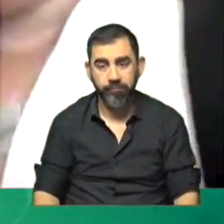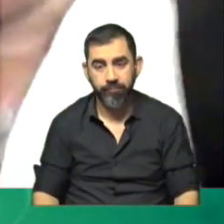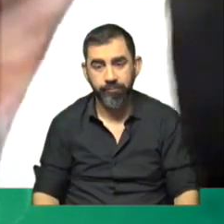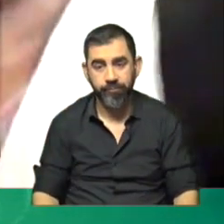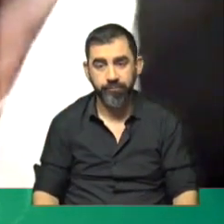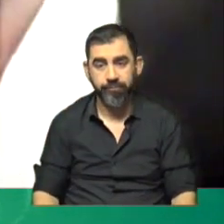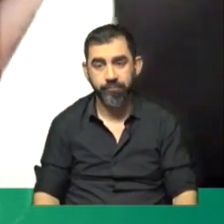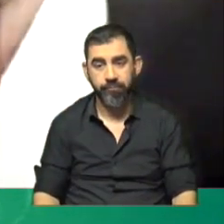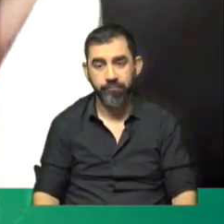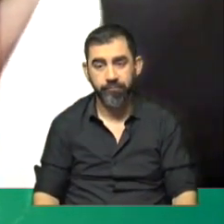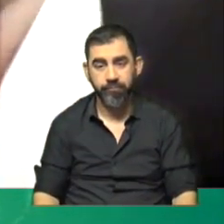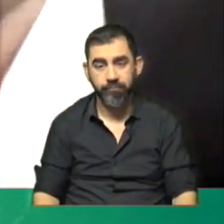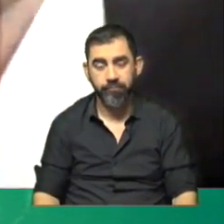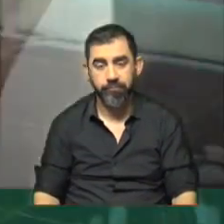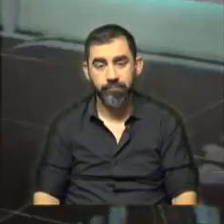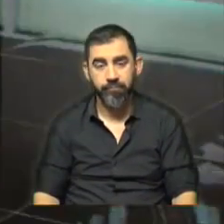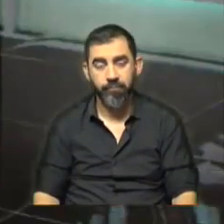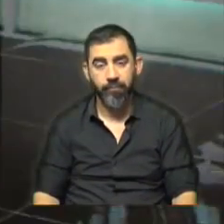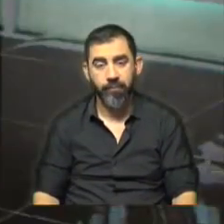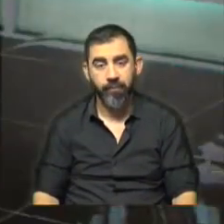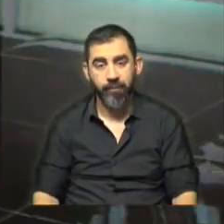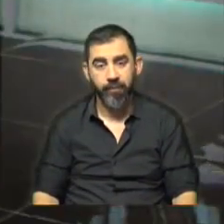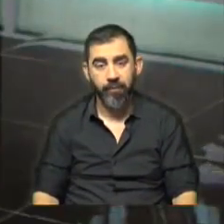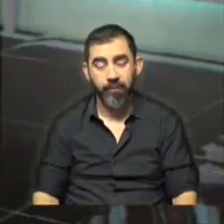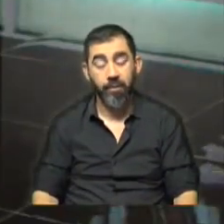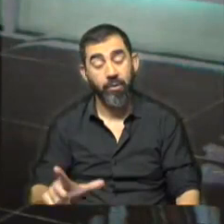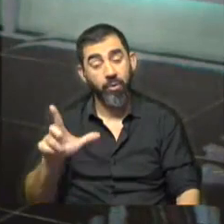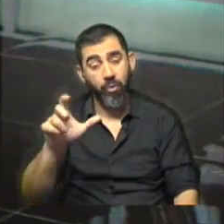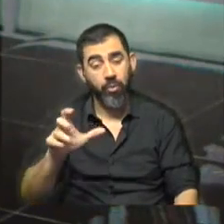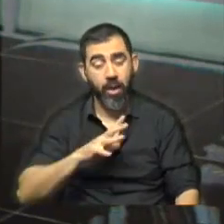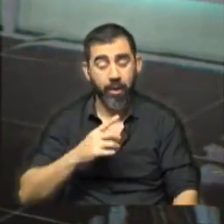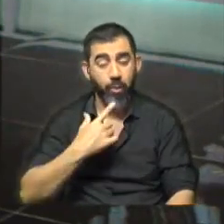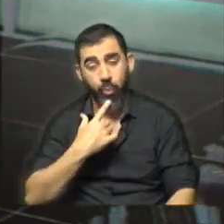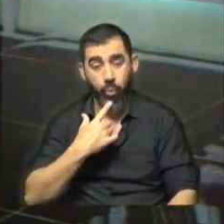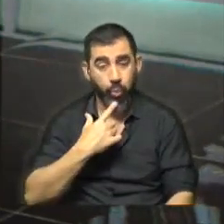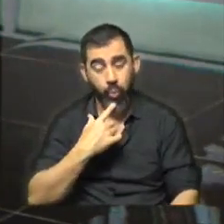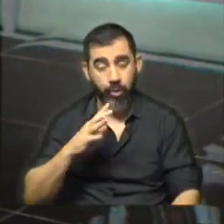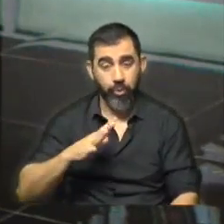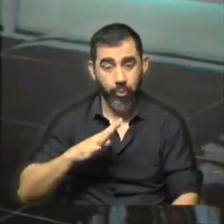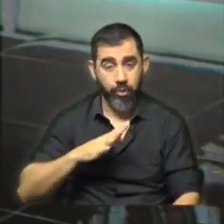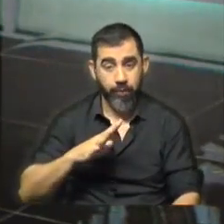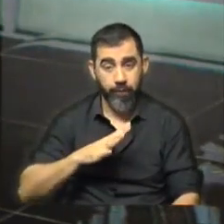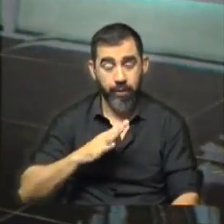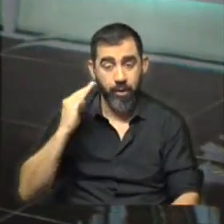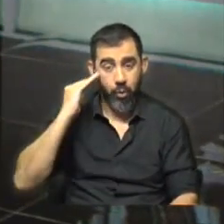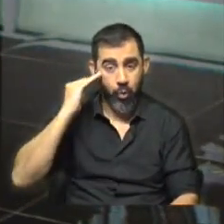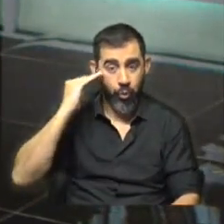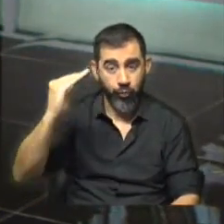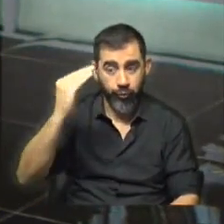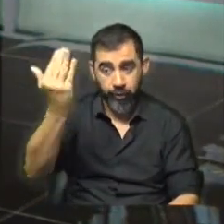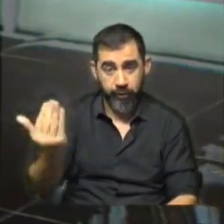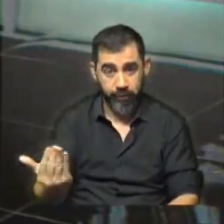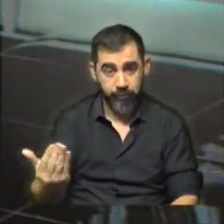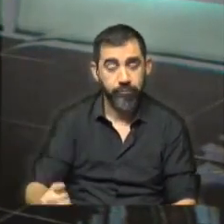la carga horaria. Exacto, exacto. Gramajo, bueno, evidentemente hay incertidumbre en los docentes, básicamente.